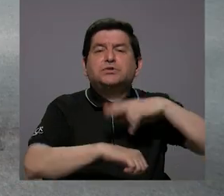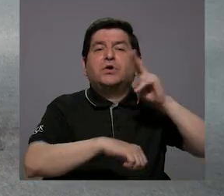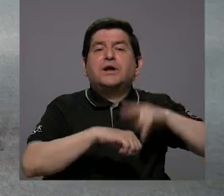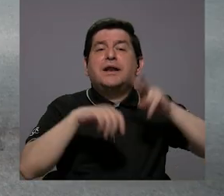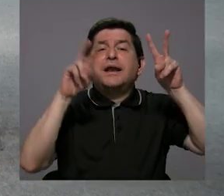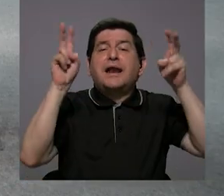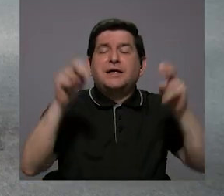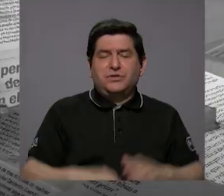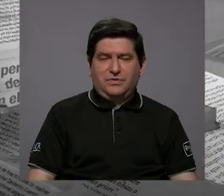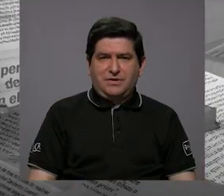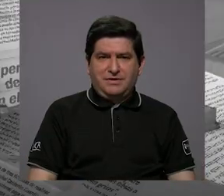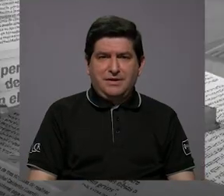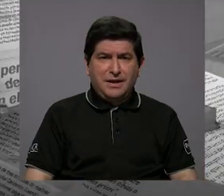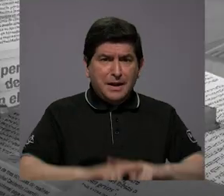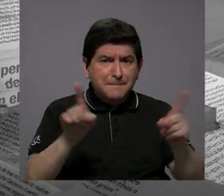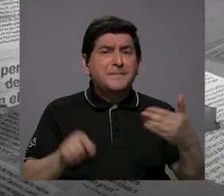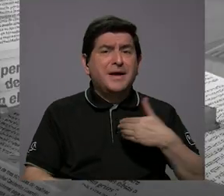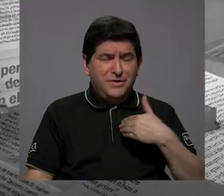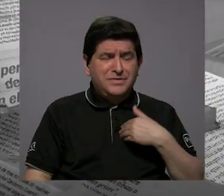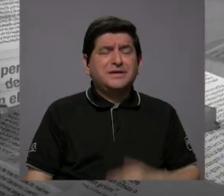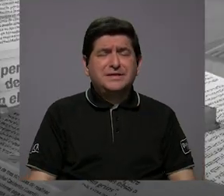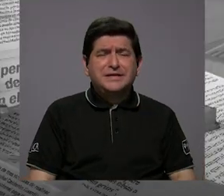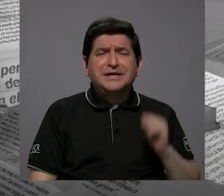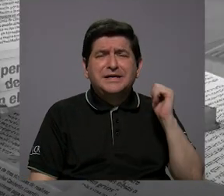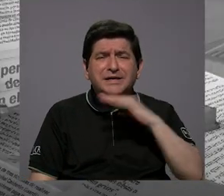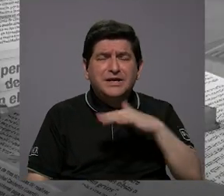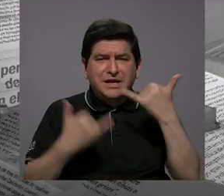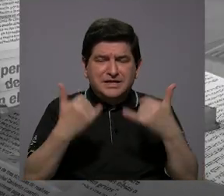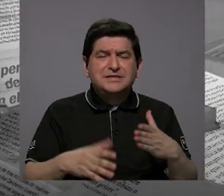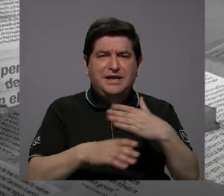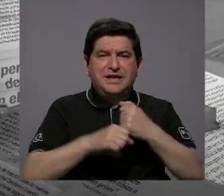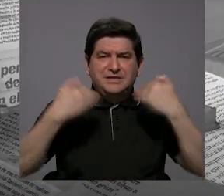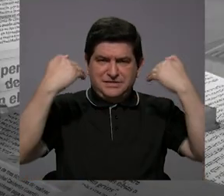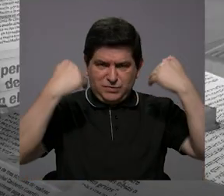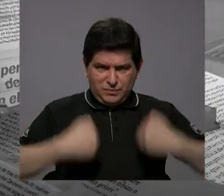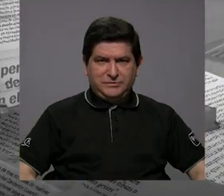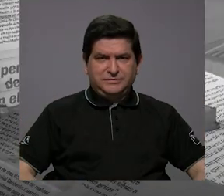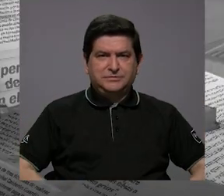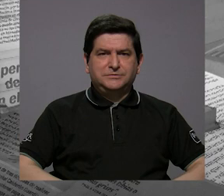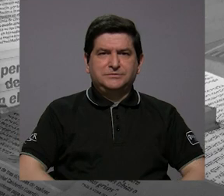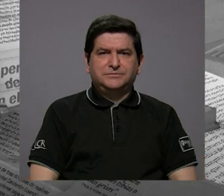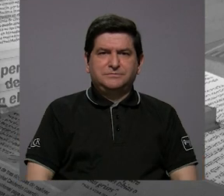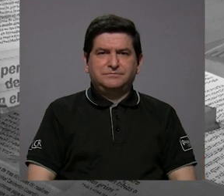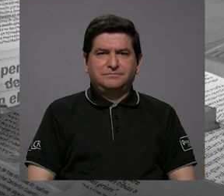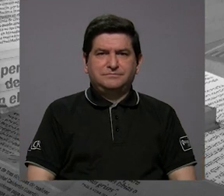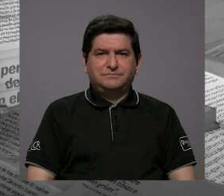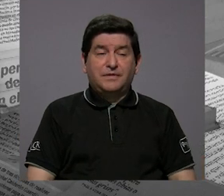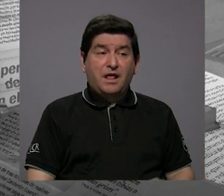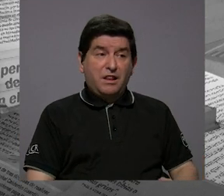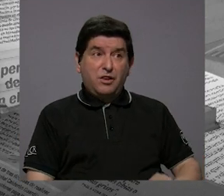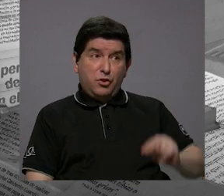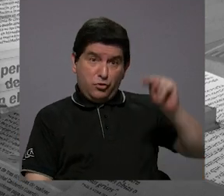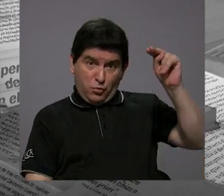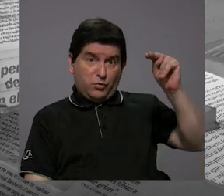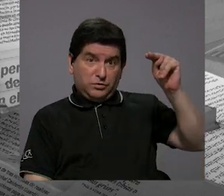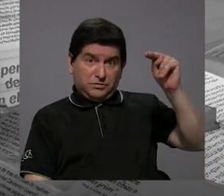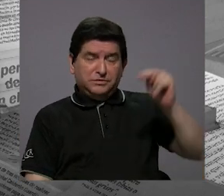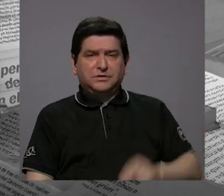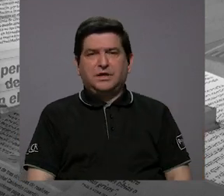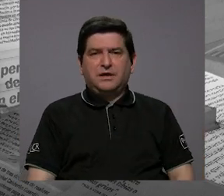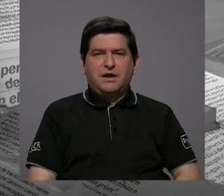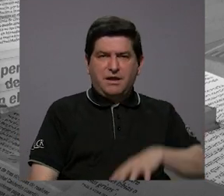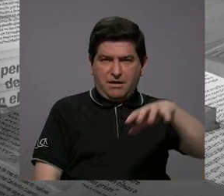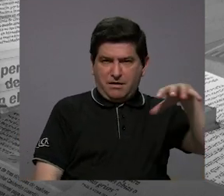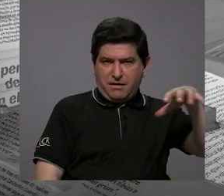natural o geogénica, pero sí tenemos la contaminación ya causada por el ser humano y en la zona norte, en la